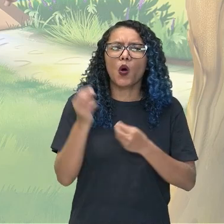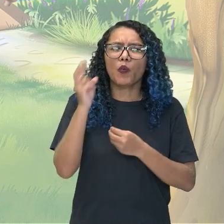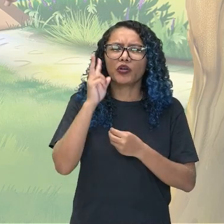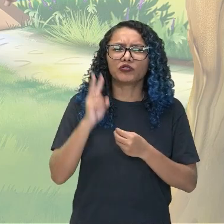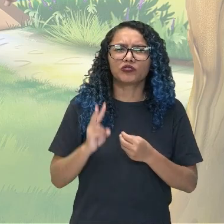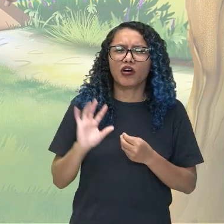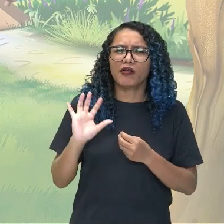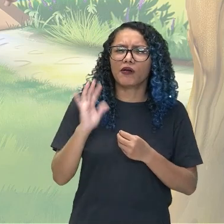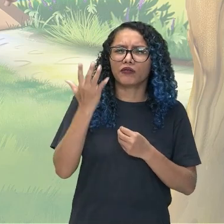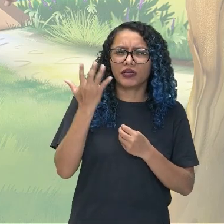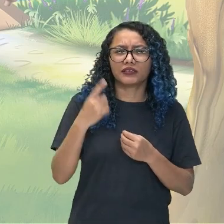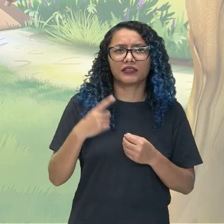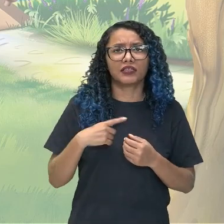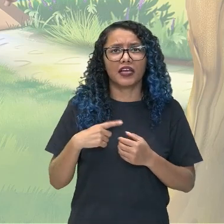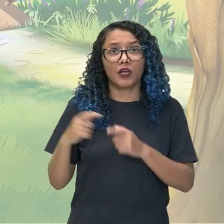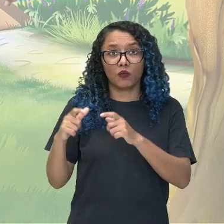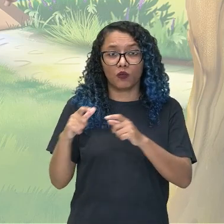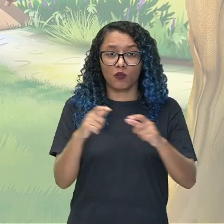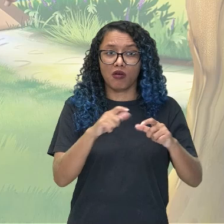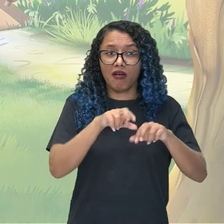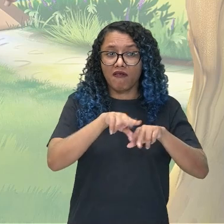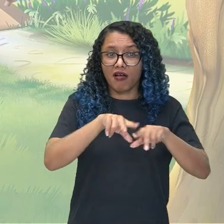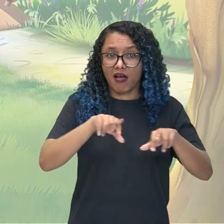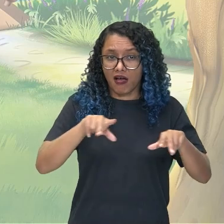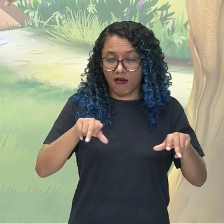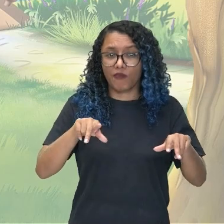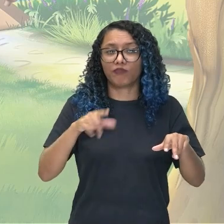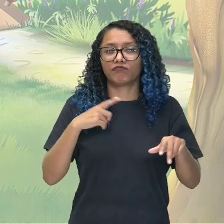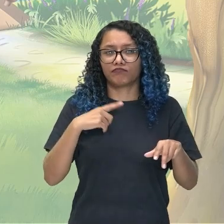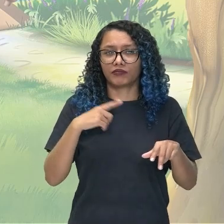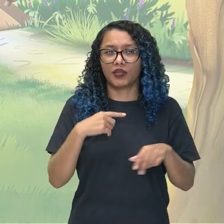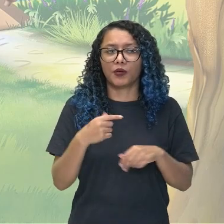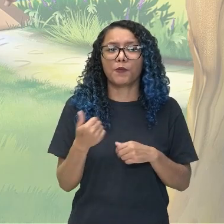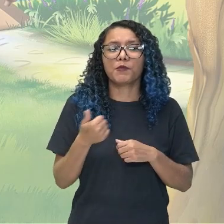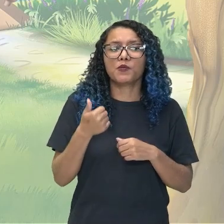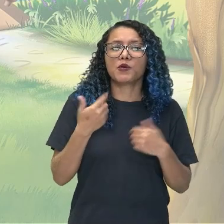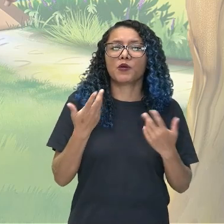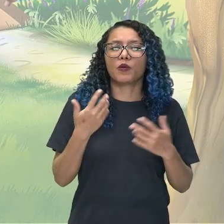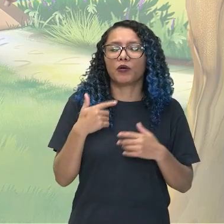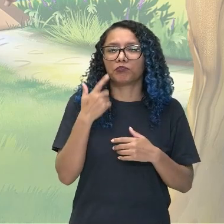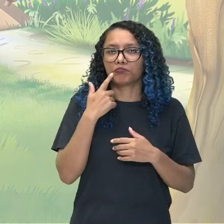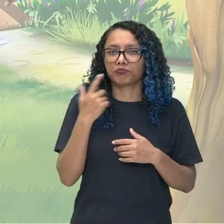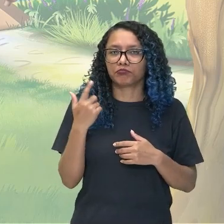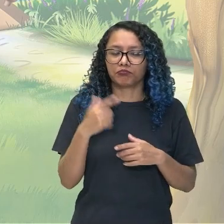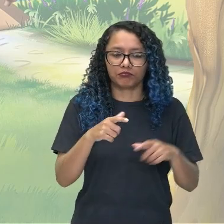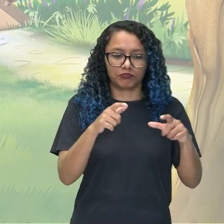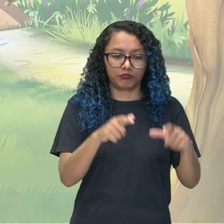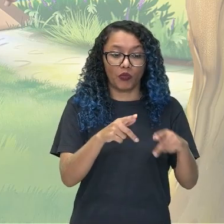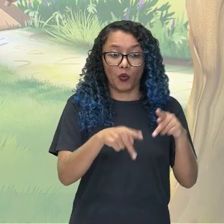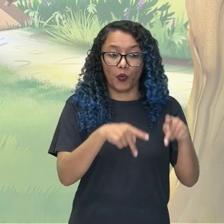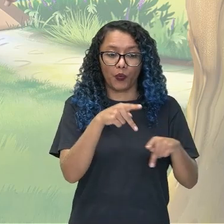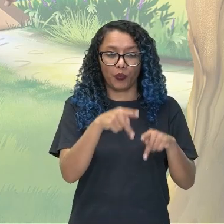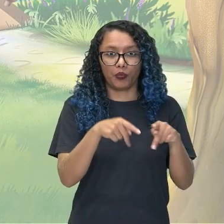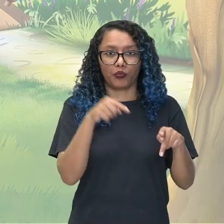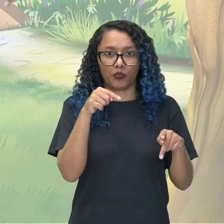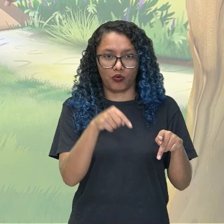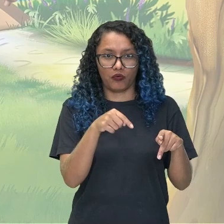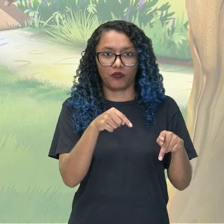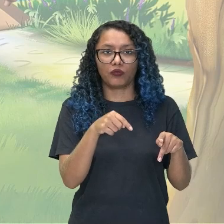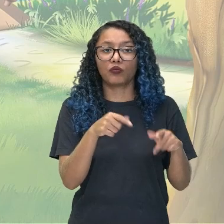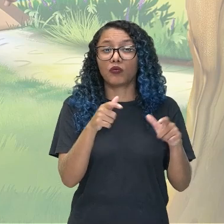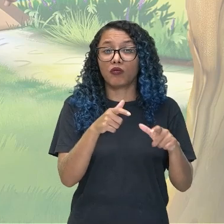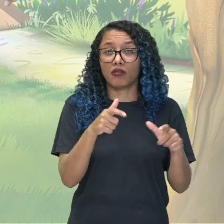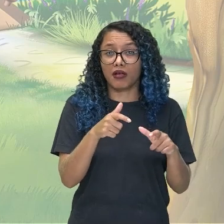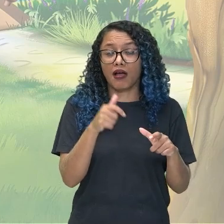en varios espacios diferentes. El primero es en el pequeño pueblo, que es donde vive Alicia.